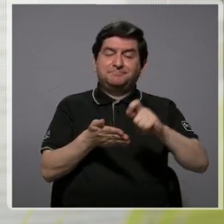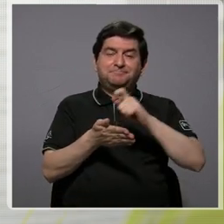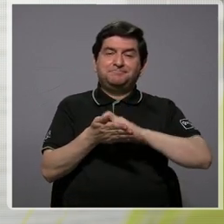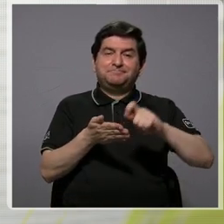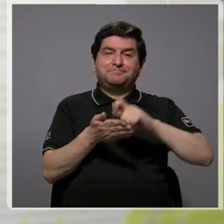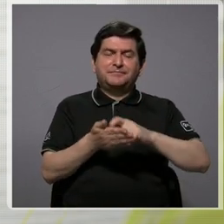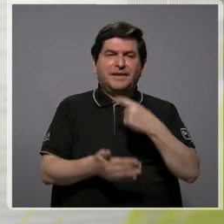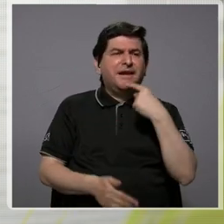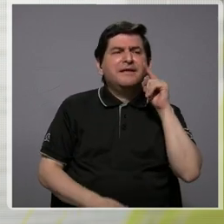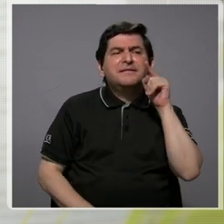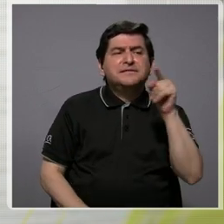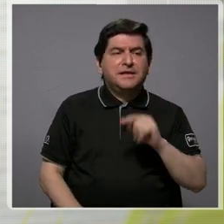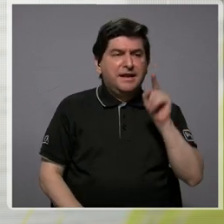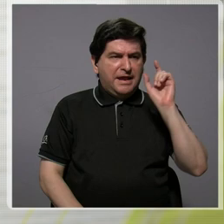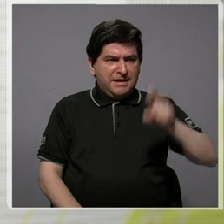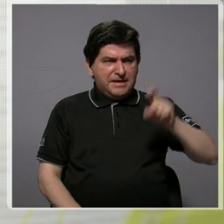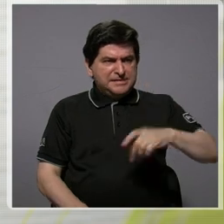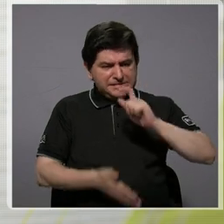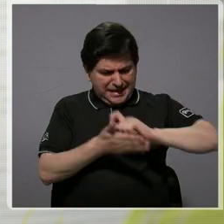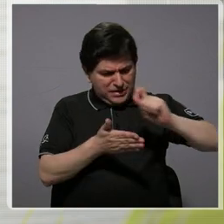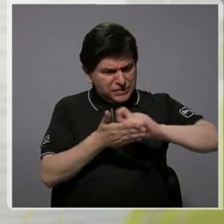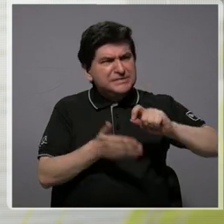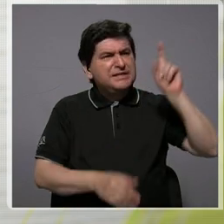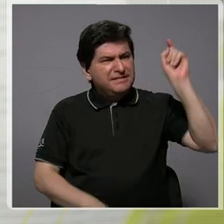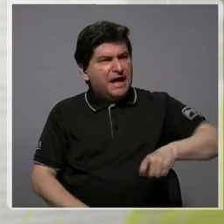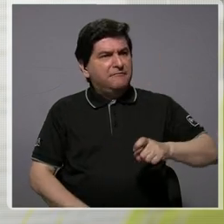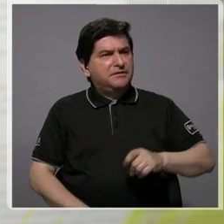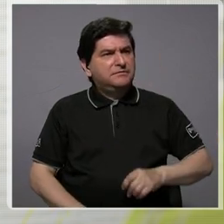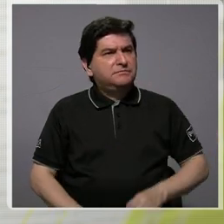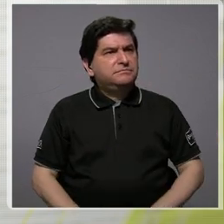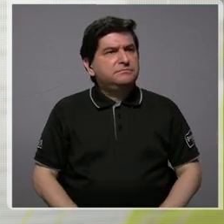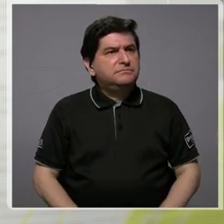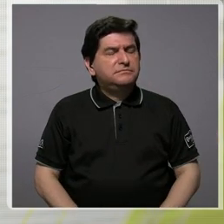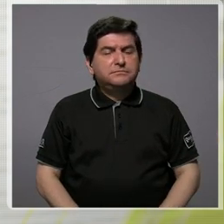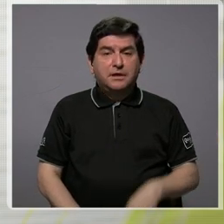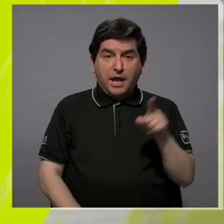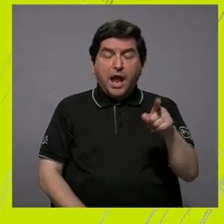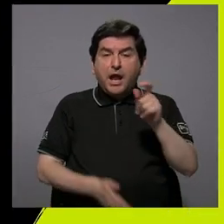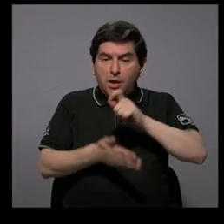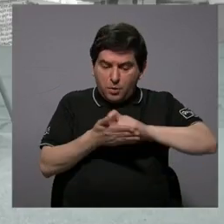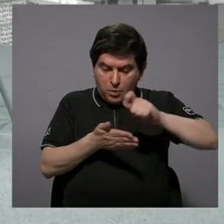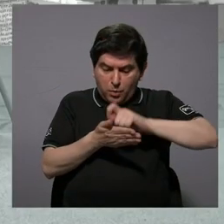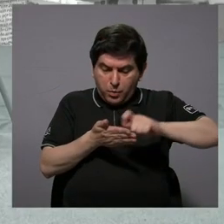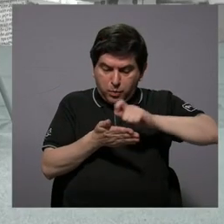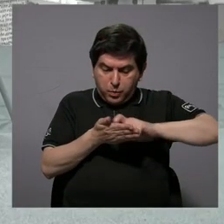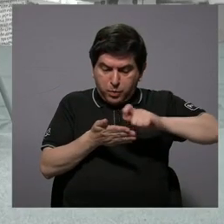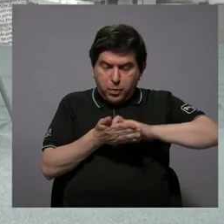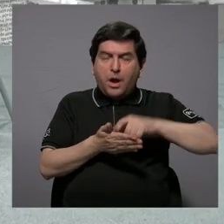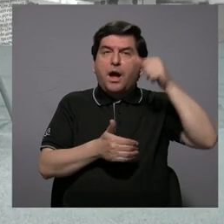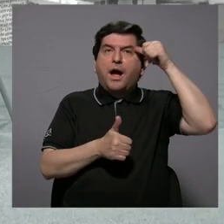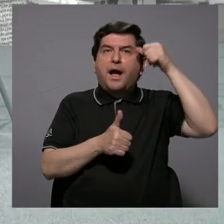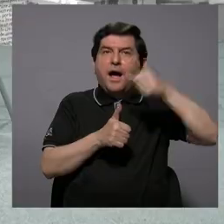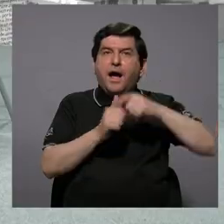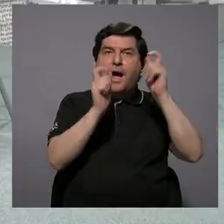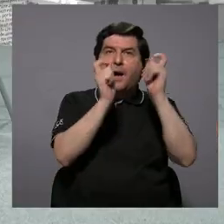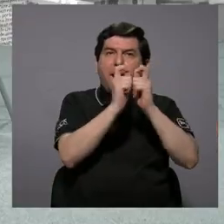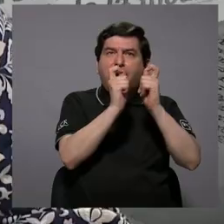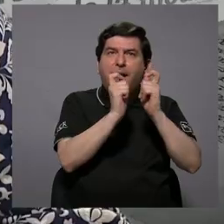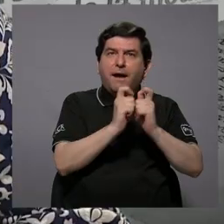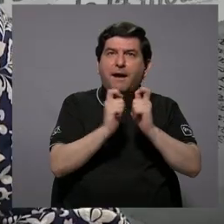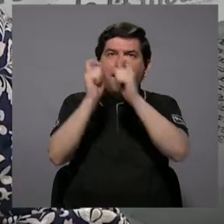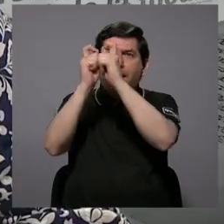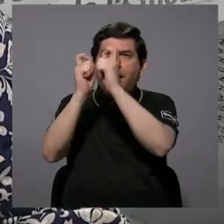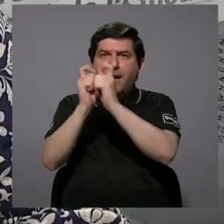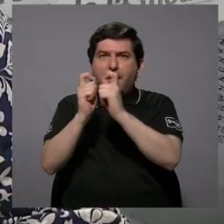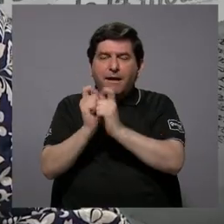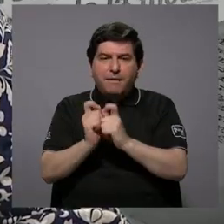Le dijeron, vos tenés que escribirlo. Entonces, conforme lo fue escribiendo, fue recordando con lujo de detalles. ¿Qué